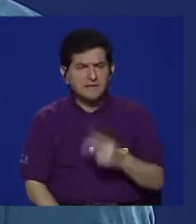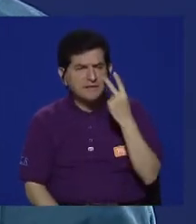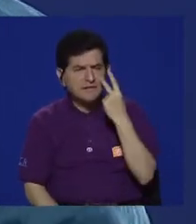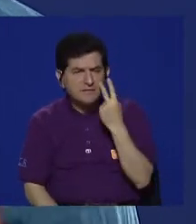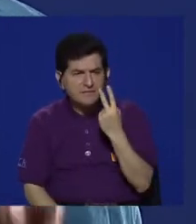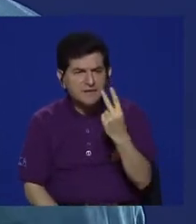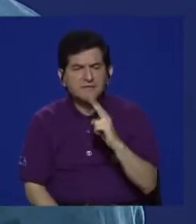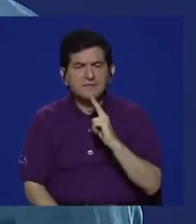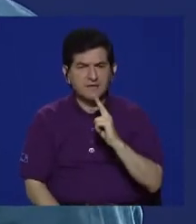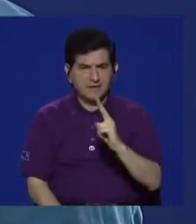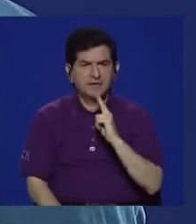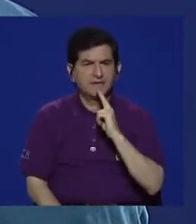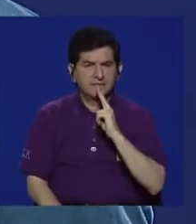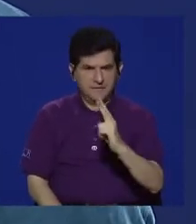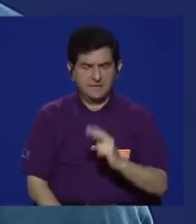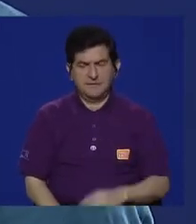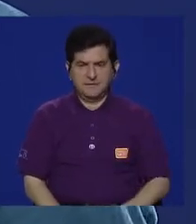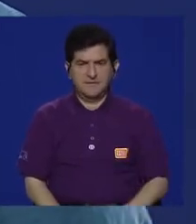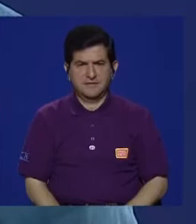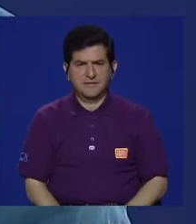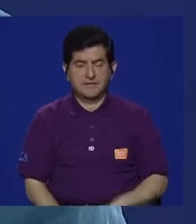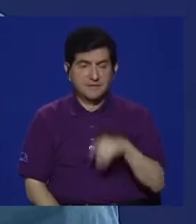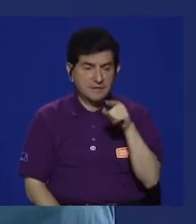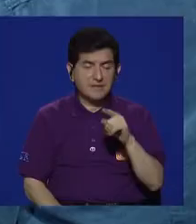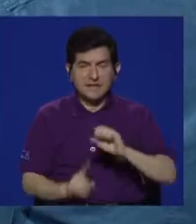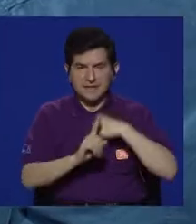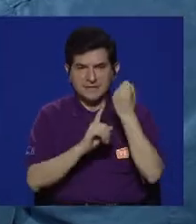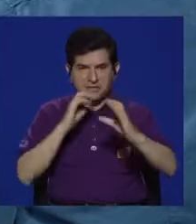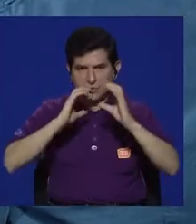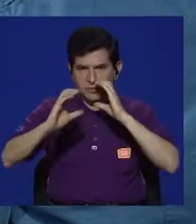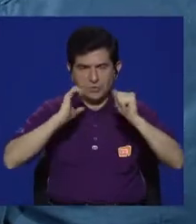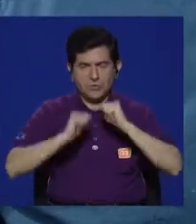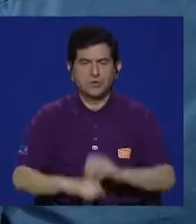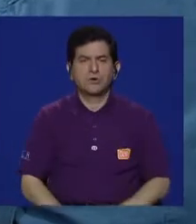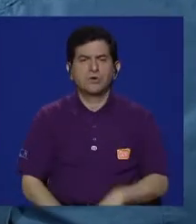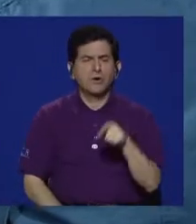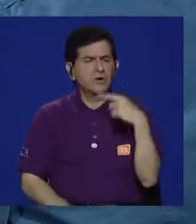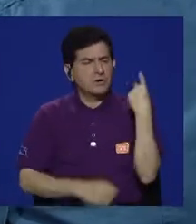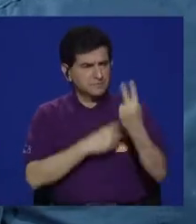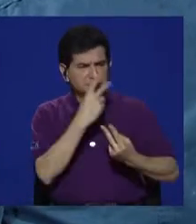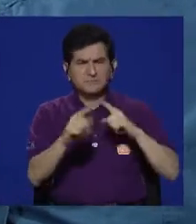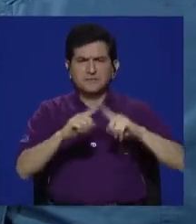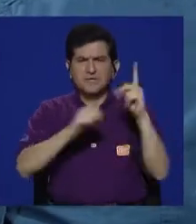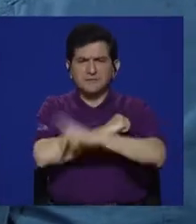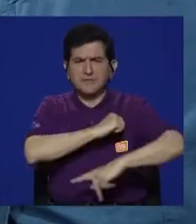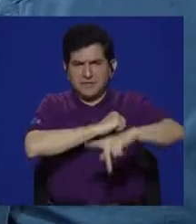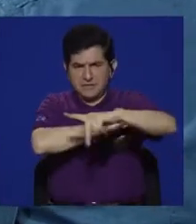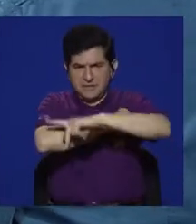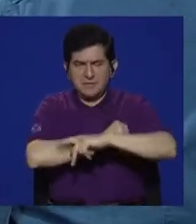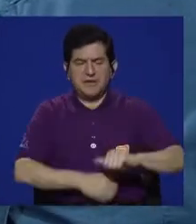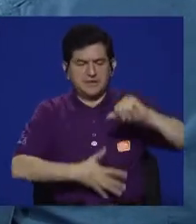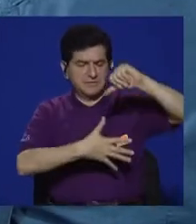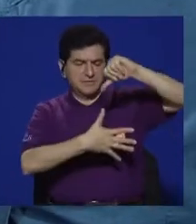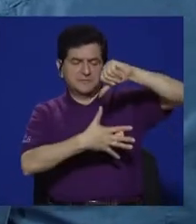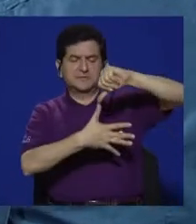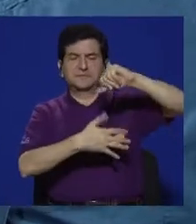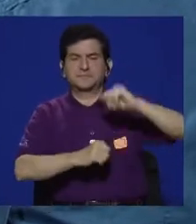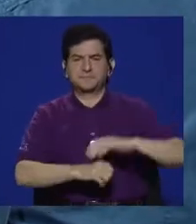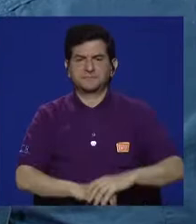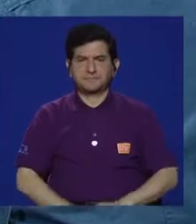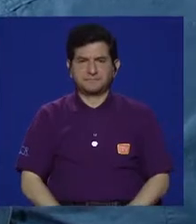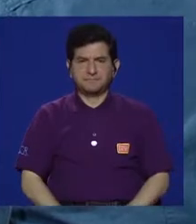en realidad comunicación. Usted ha viajado por varios países de Sudamérica,